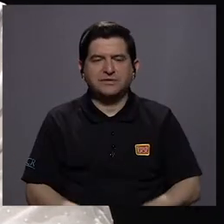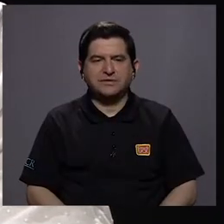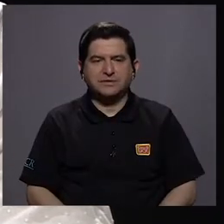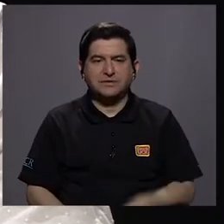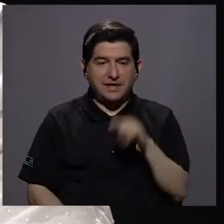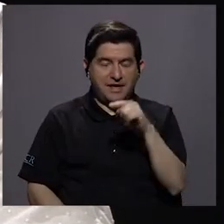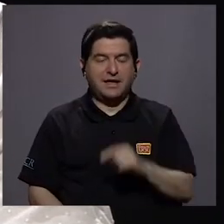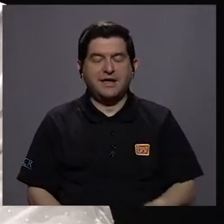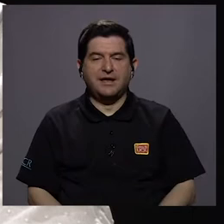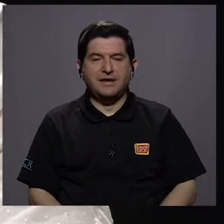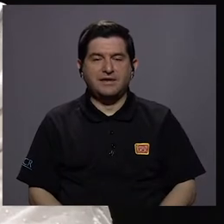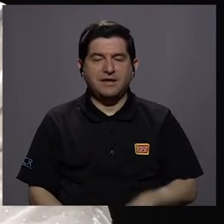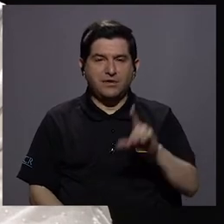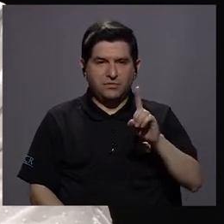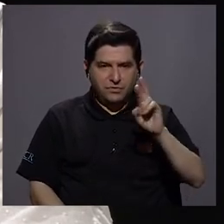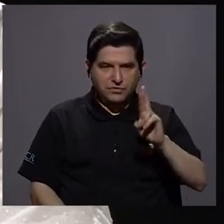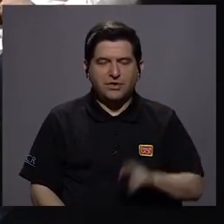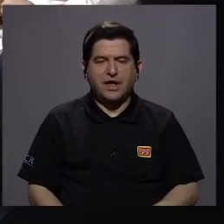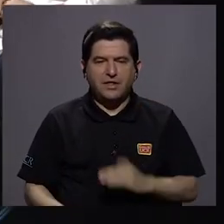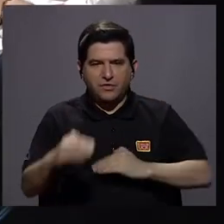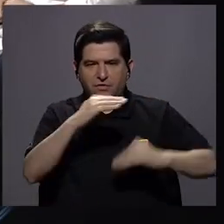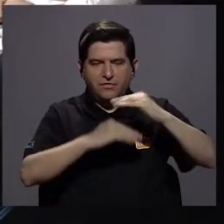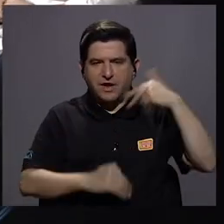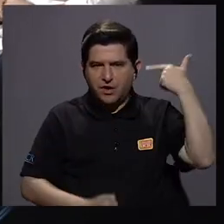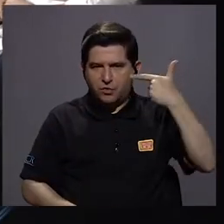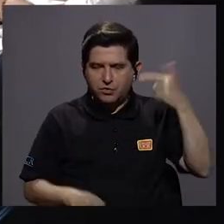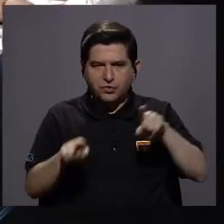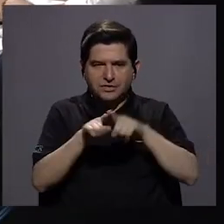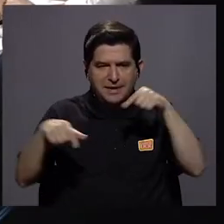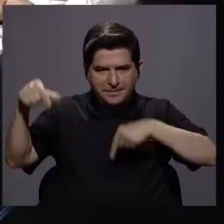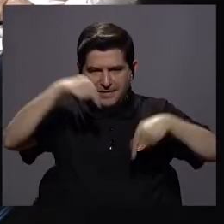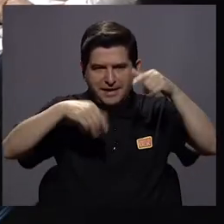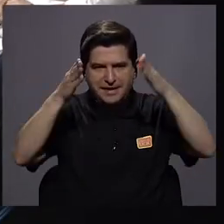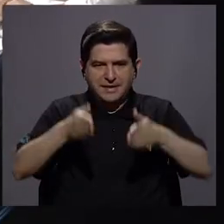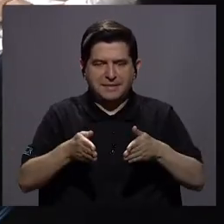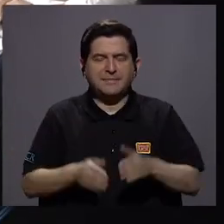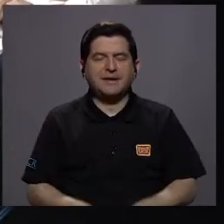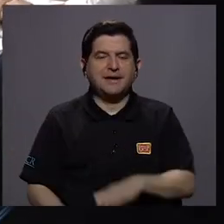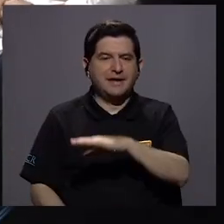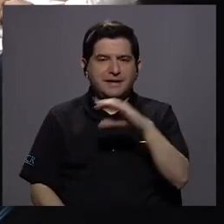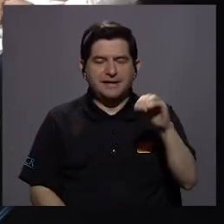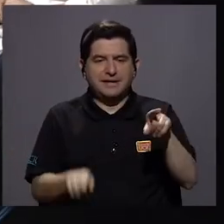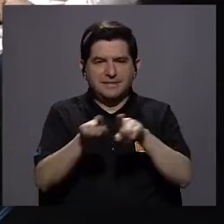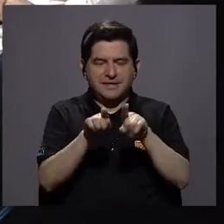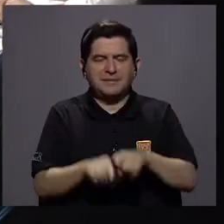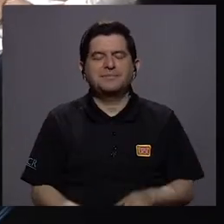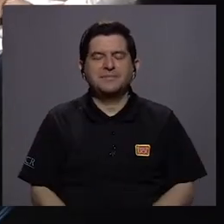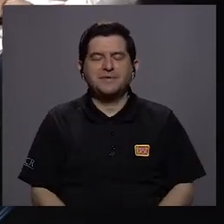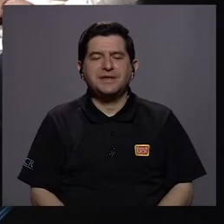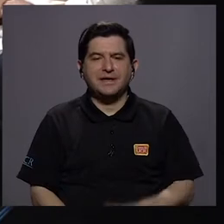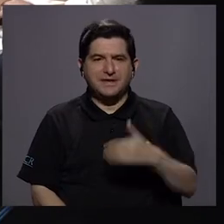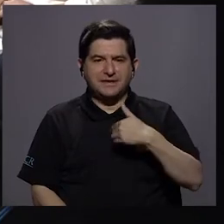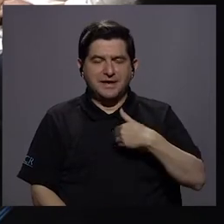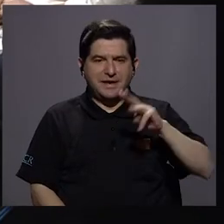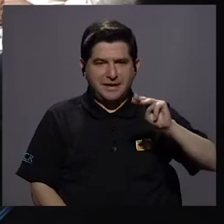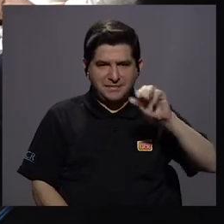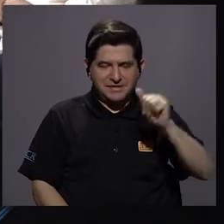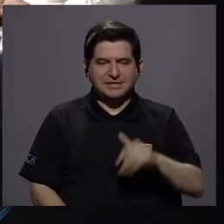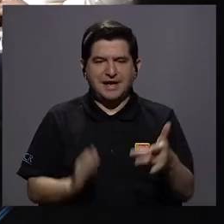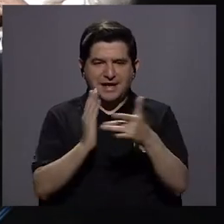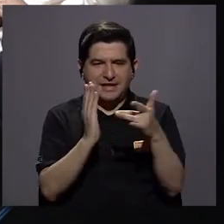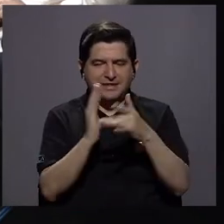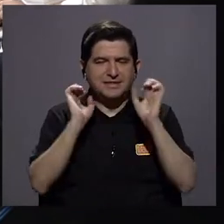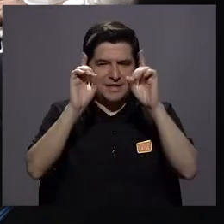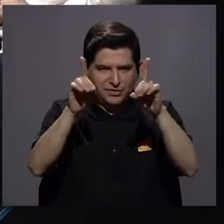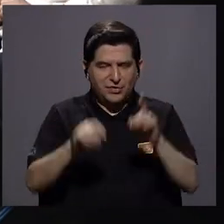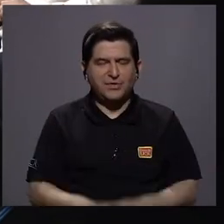Londres, en Inglaterra, pero además es química y también tiene una maestría en tecnología educativa. ¿Qué carga? ¿Cómo está, doña Rosaura?